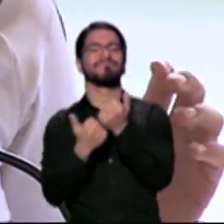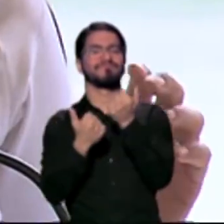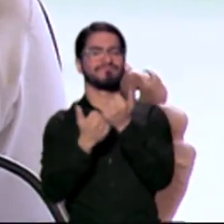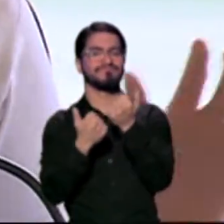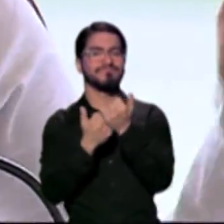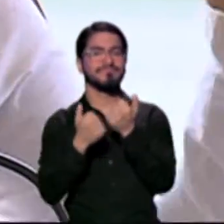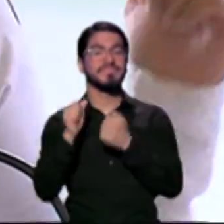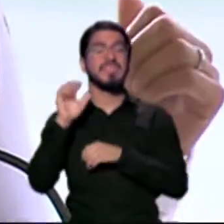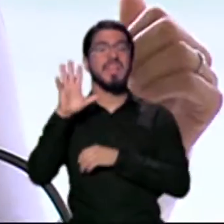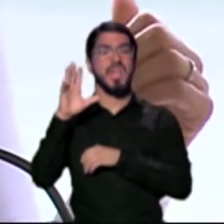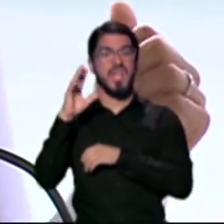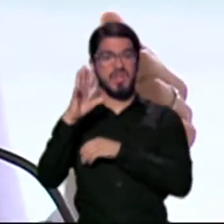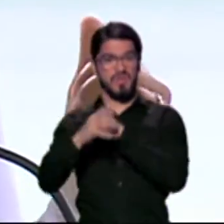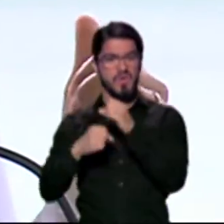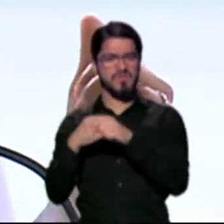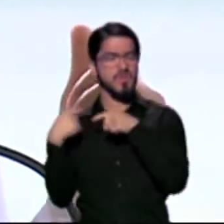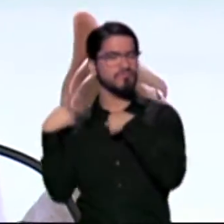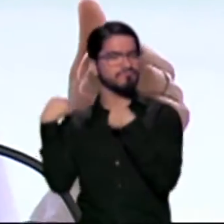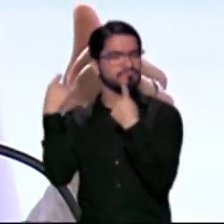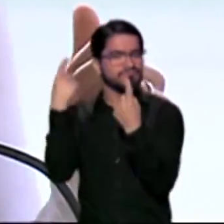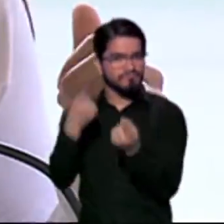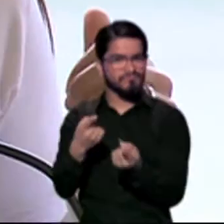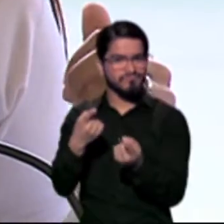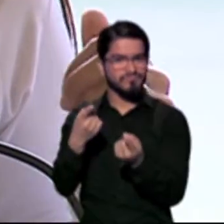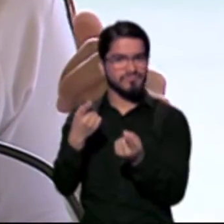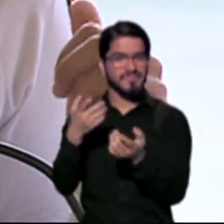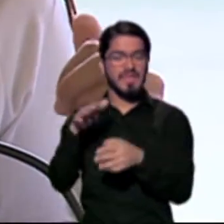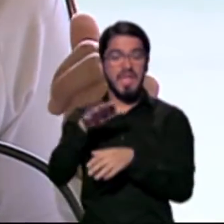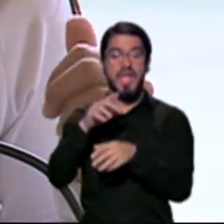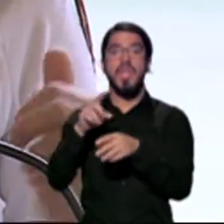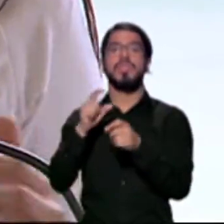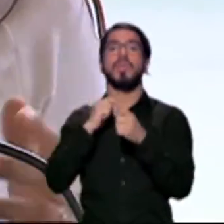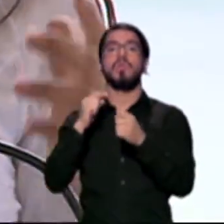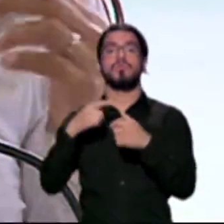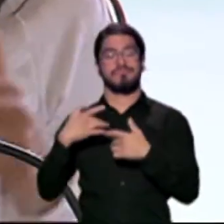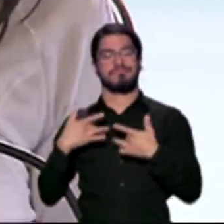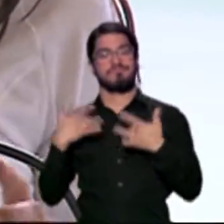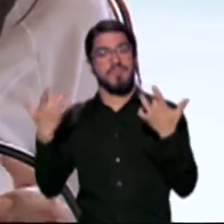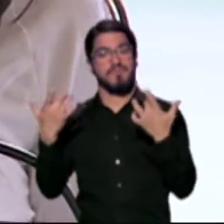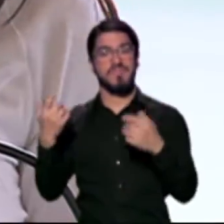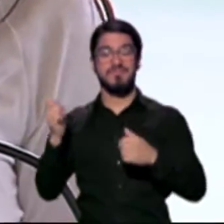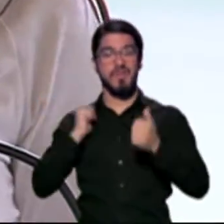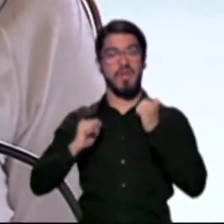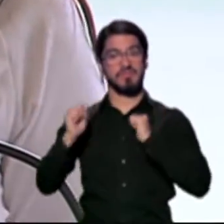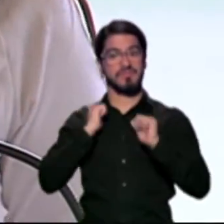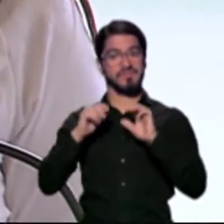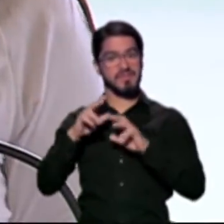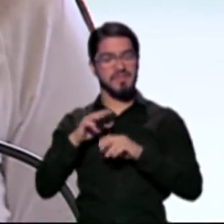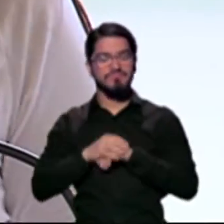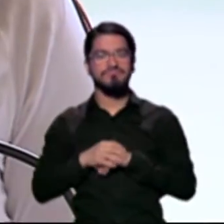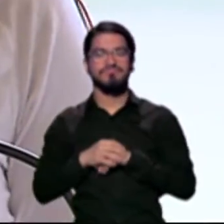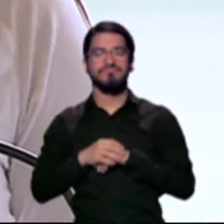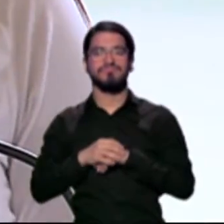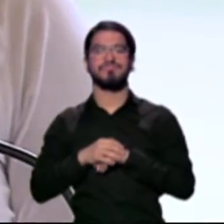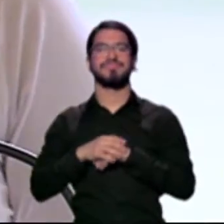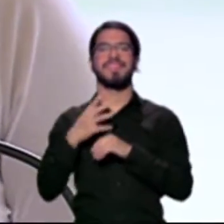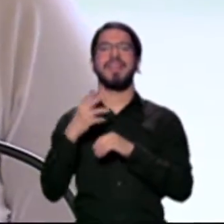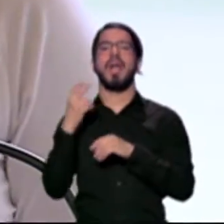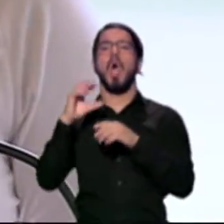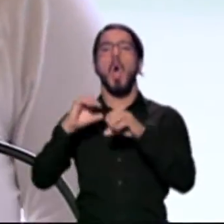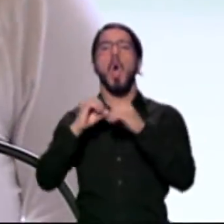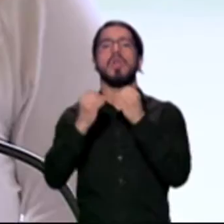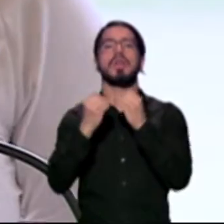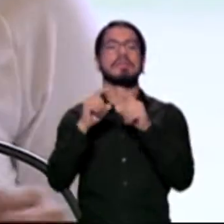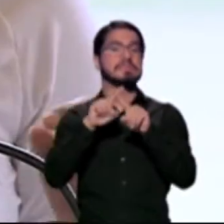años ininterrumpidamente hemos tenido el Festival Internacional de Dragon Boat aquí en estas aguas Supervisados por las organizaciones internacionales del Dragon